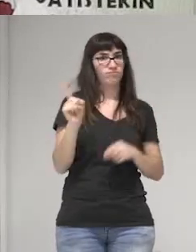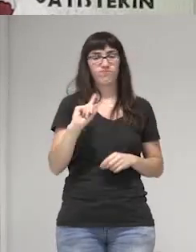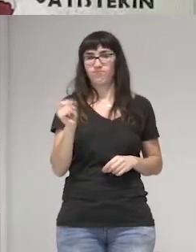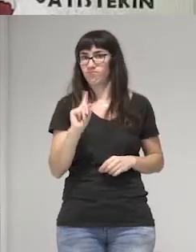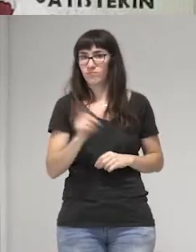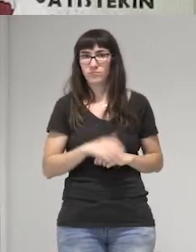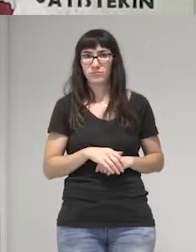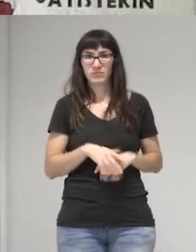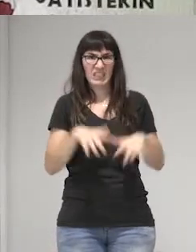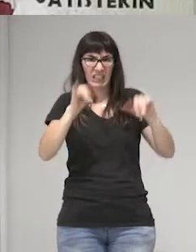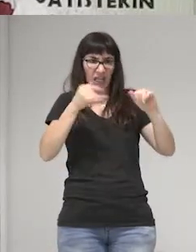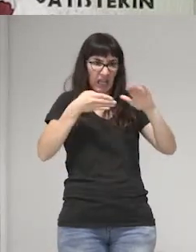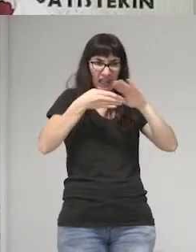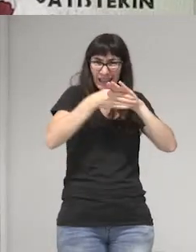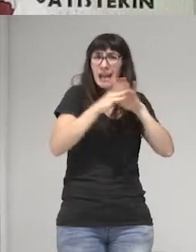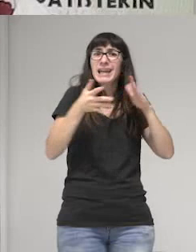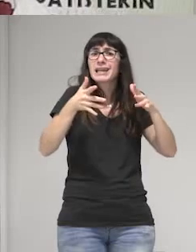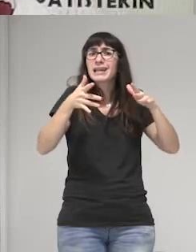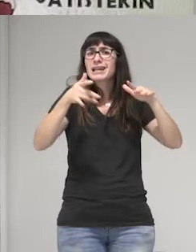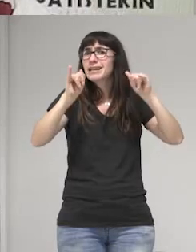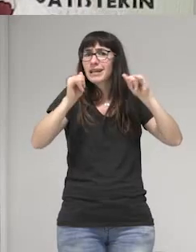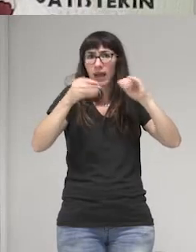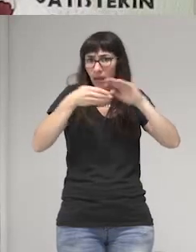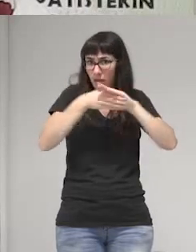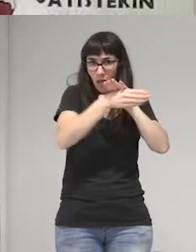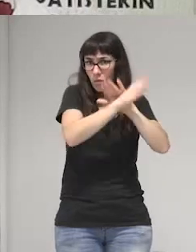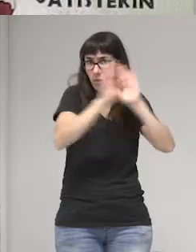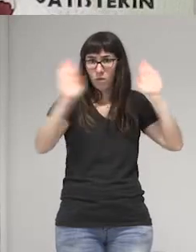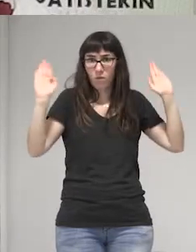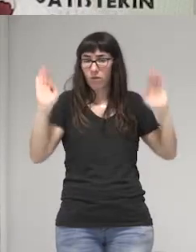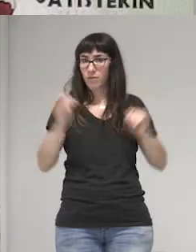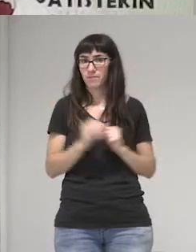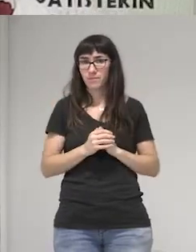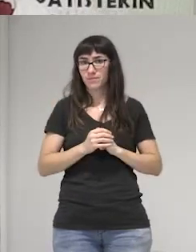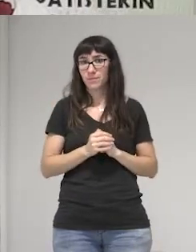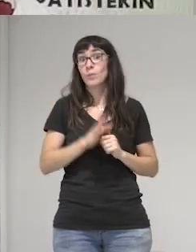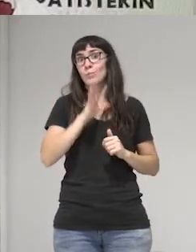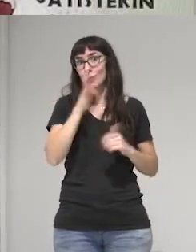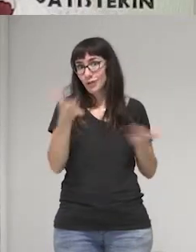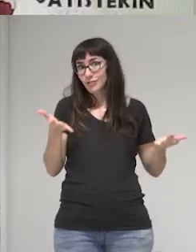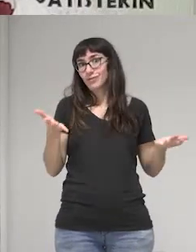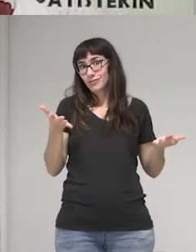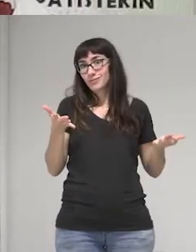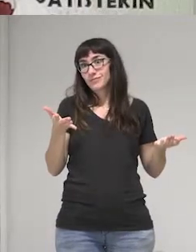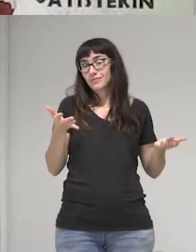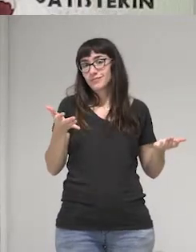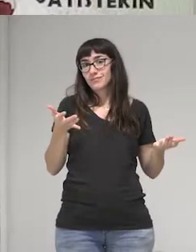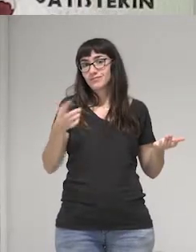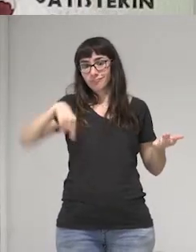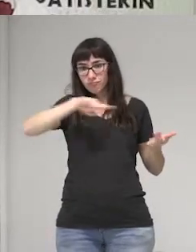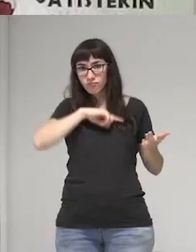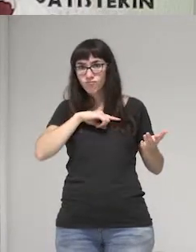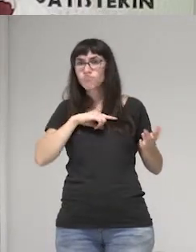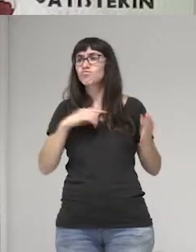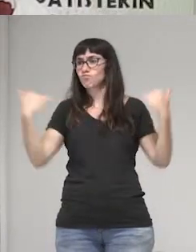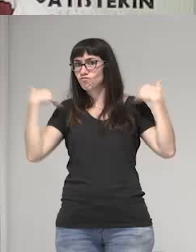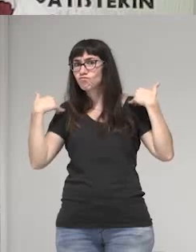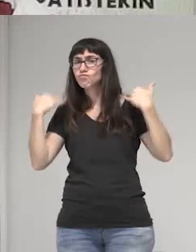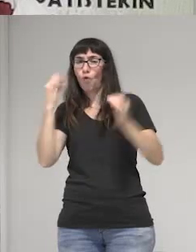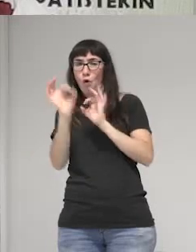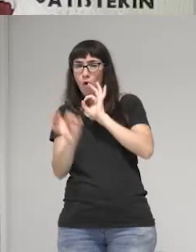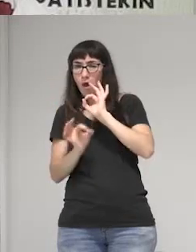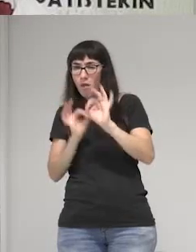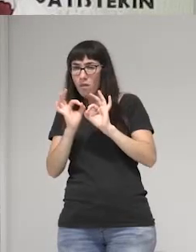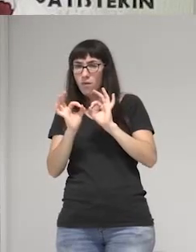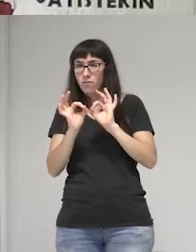Ni siquiera habían entrado. Entonces, el hecho de que nos organizáramos, nos